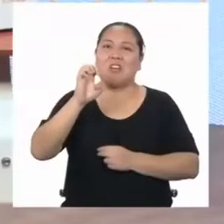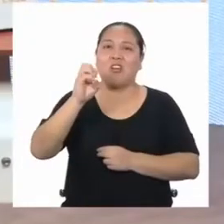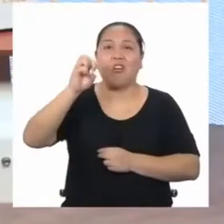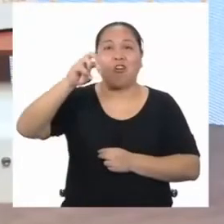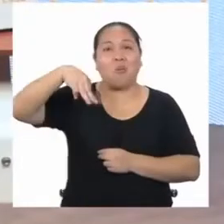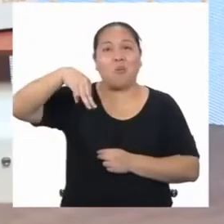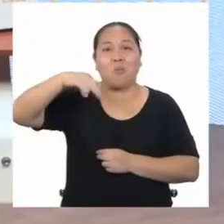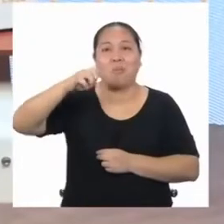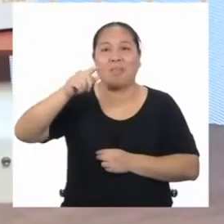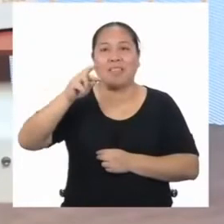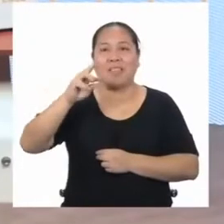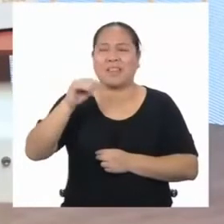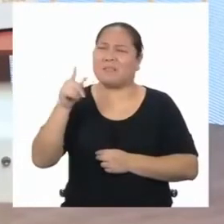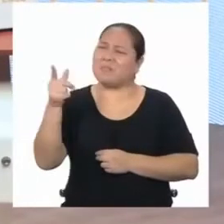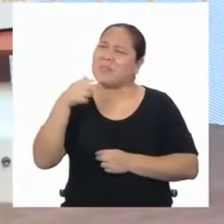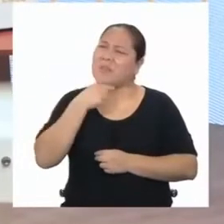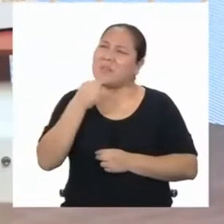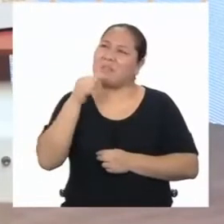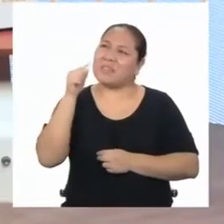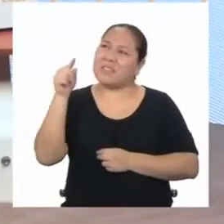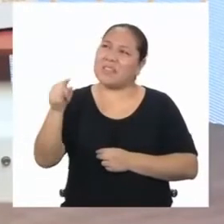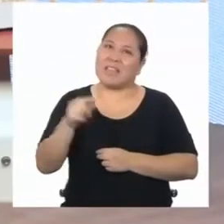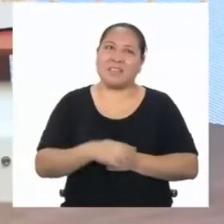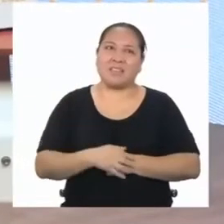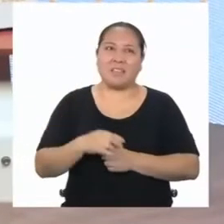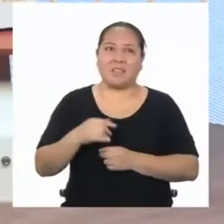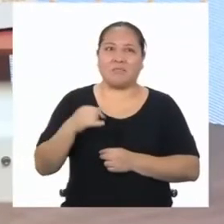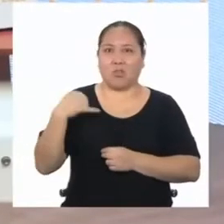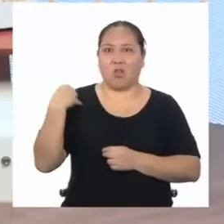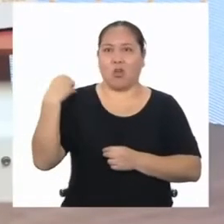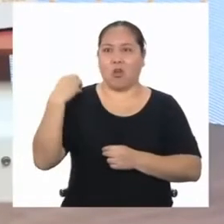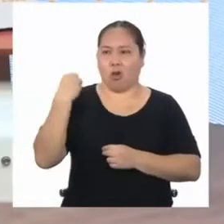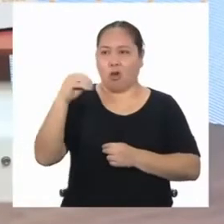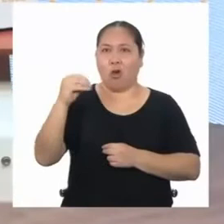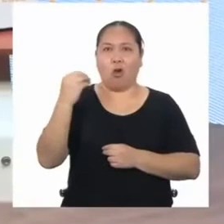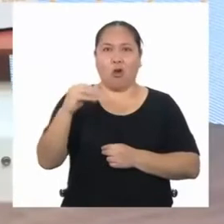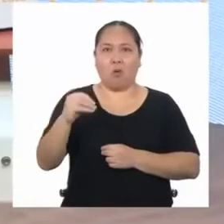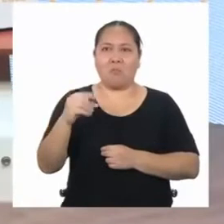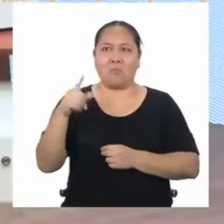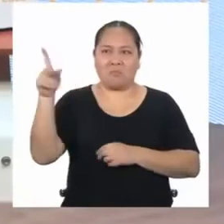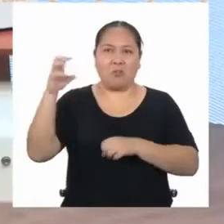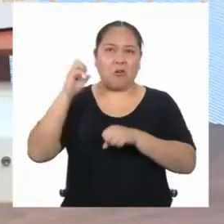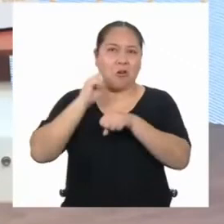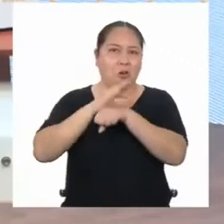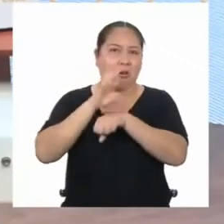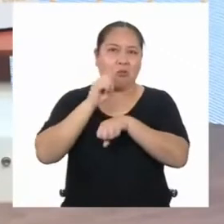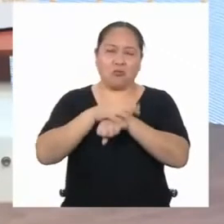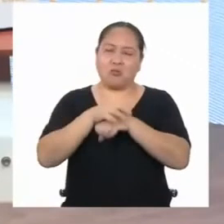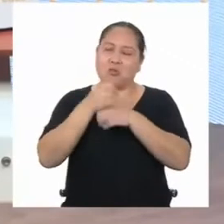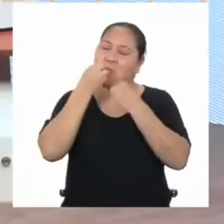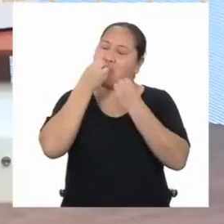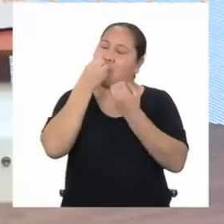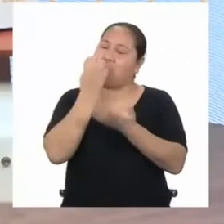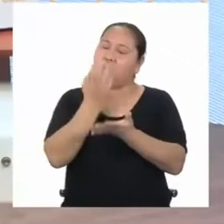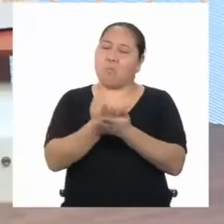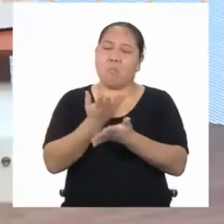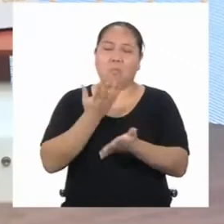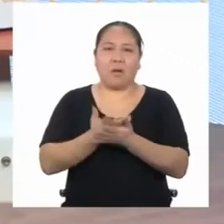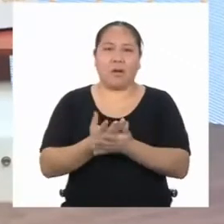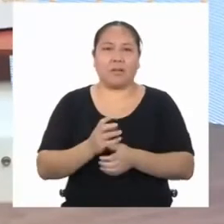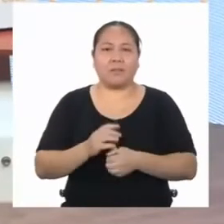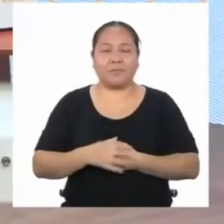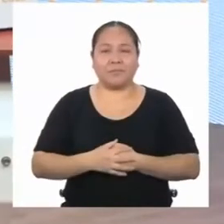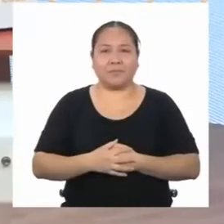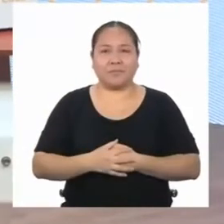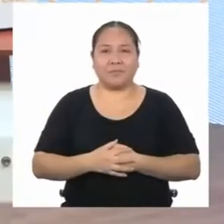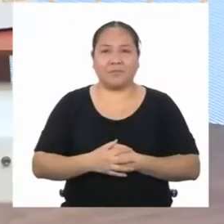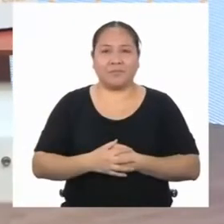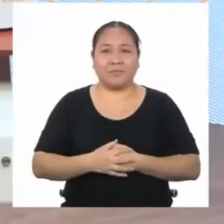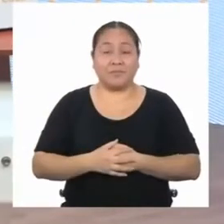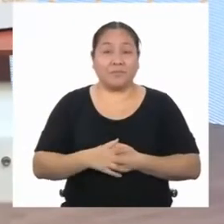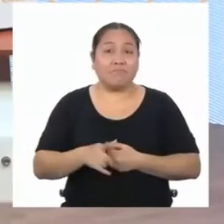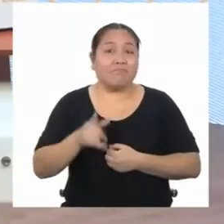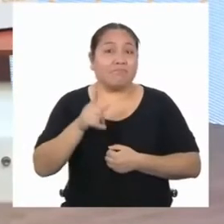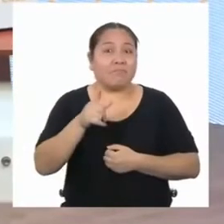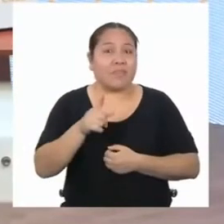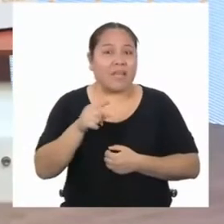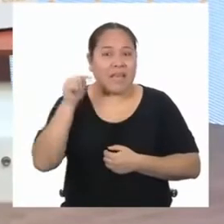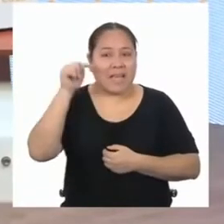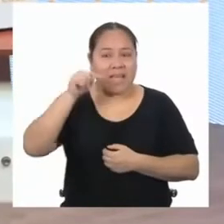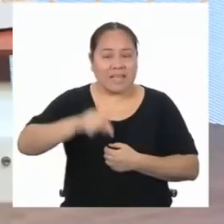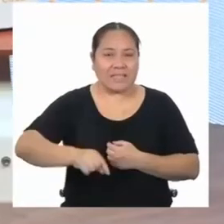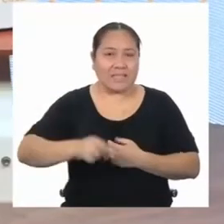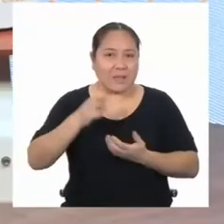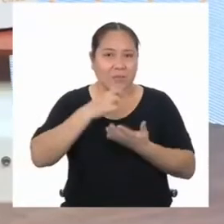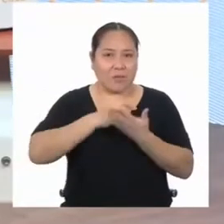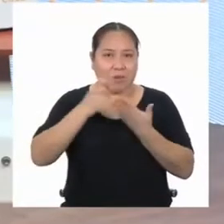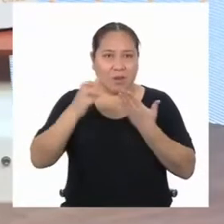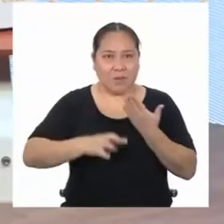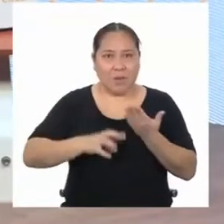Me encanta Rodrigo. Se ve súper joven, pero siempre me da consejos muy buenos. Entonces, les propongo algo. ¿Dedicamos el programa de